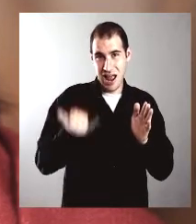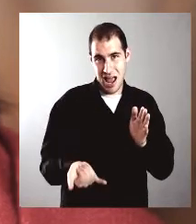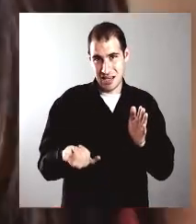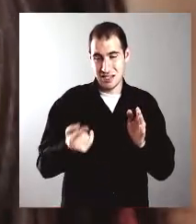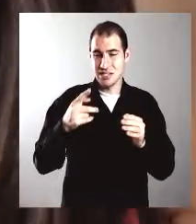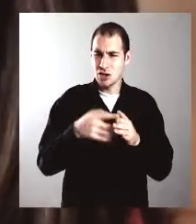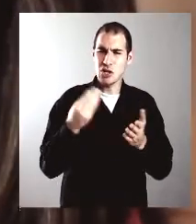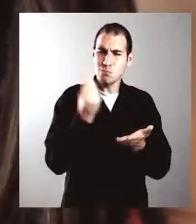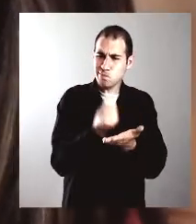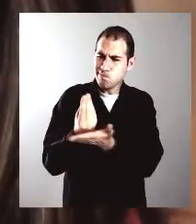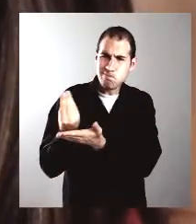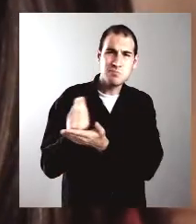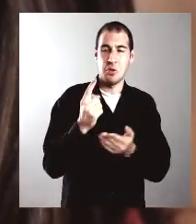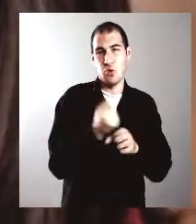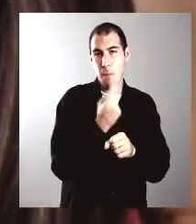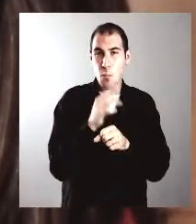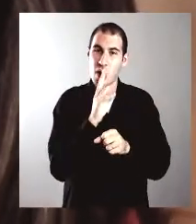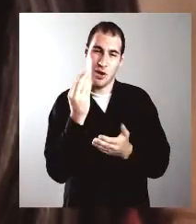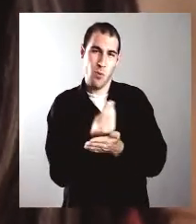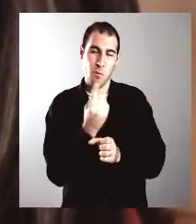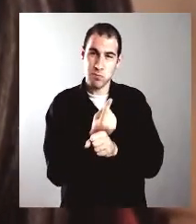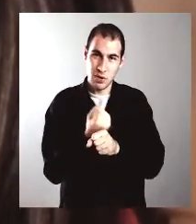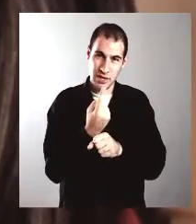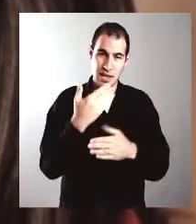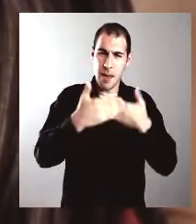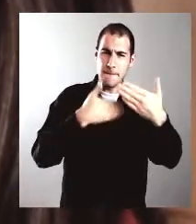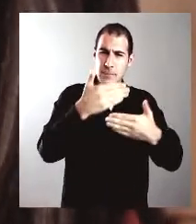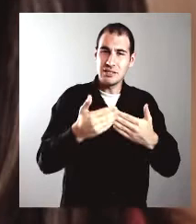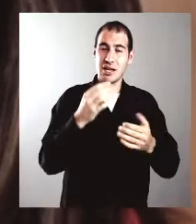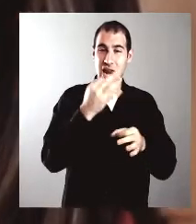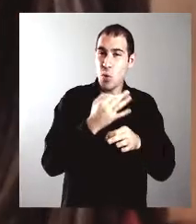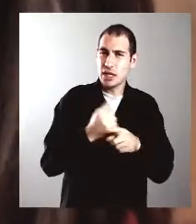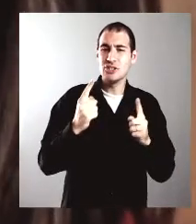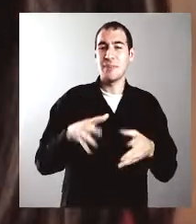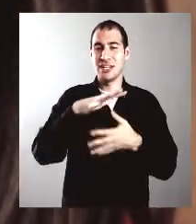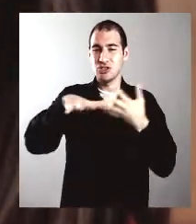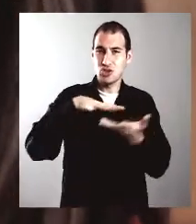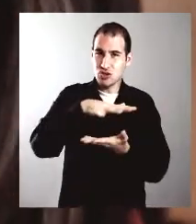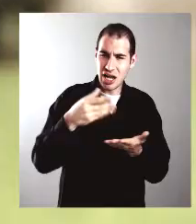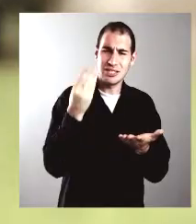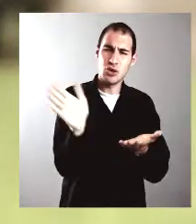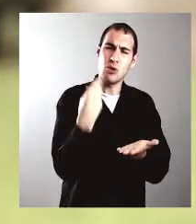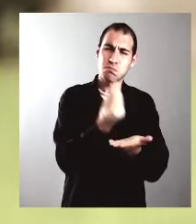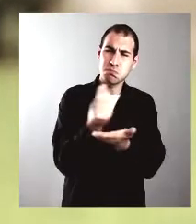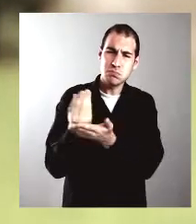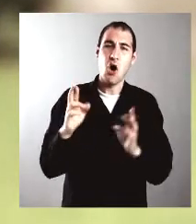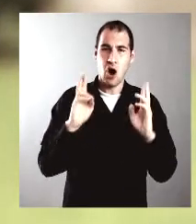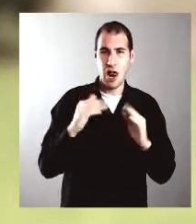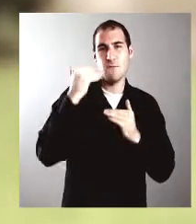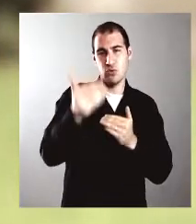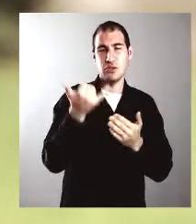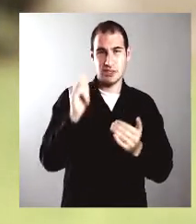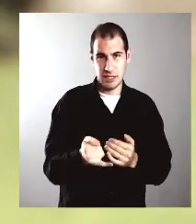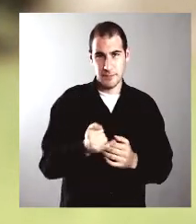mujeres en estos procesos de participación en el proceso educativo y en el proceso social, en el proceso familiar. Creo que como